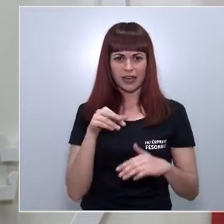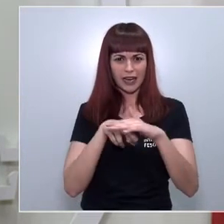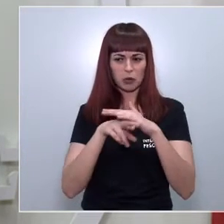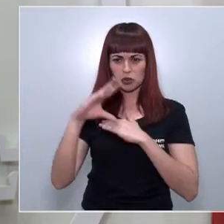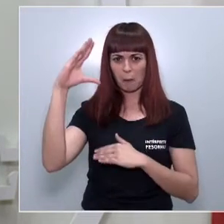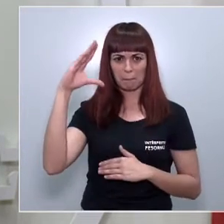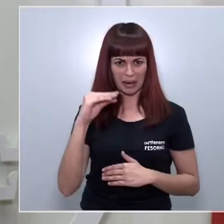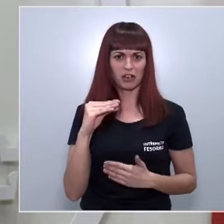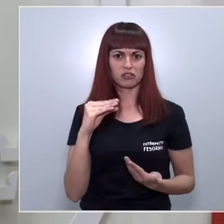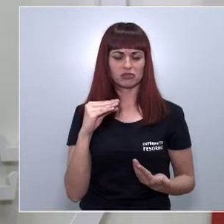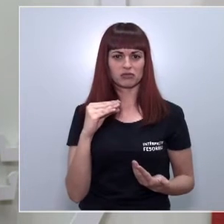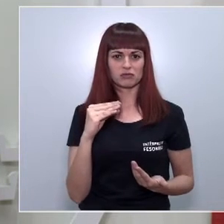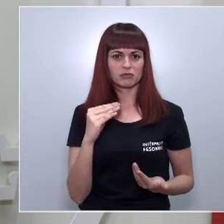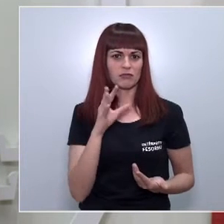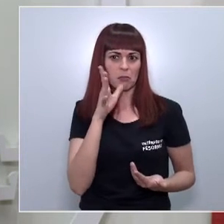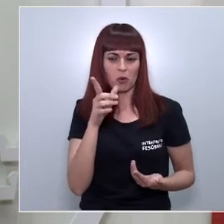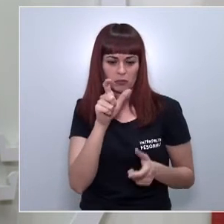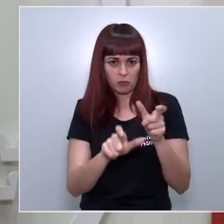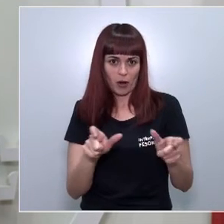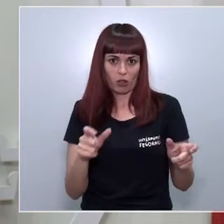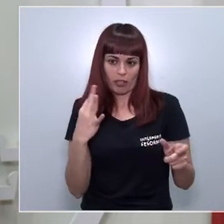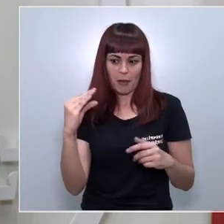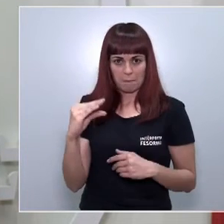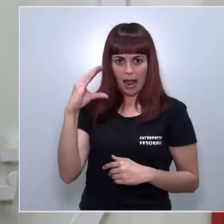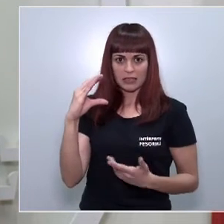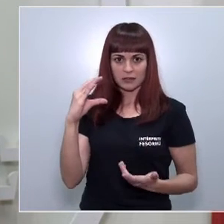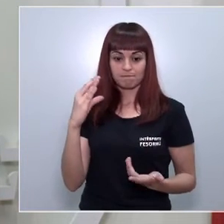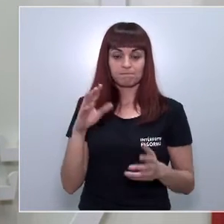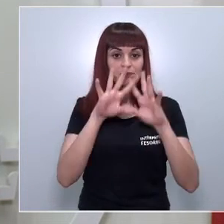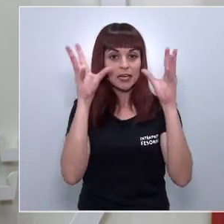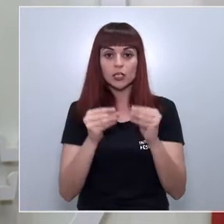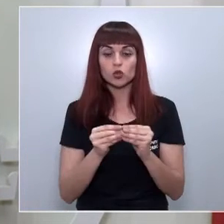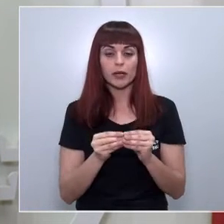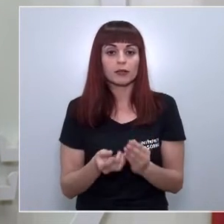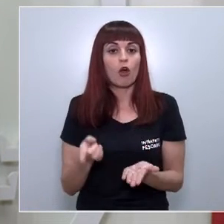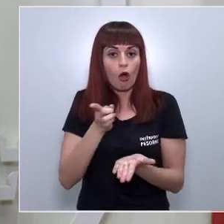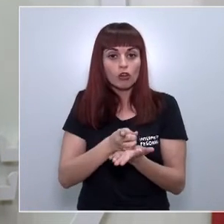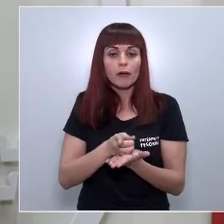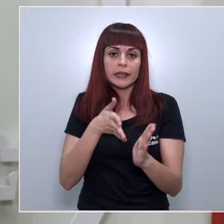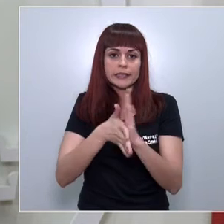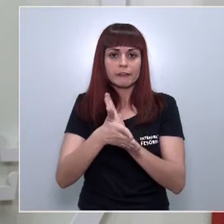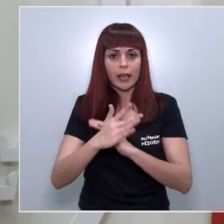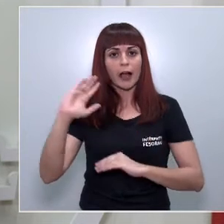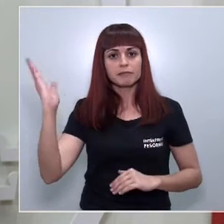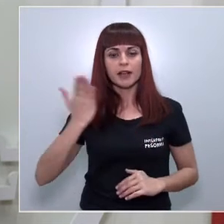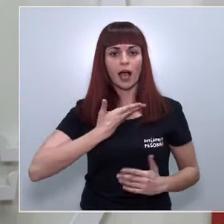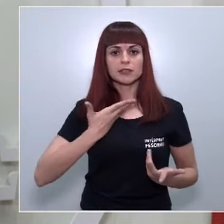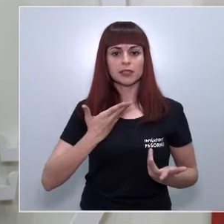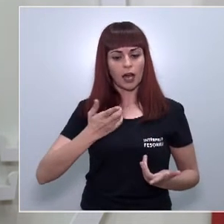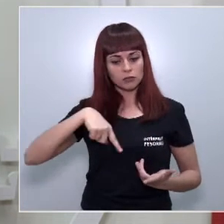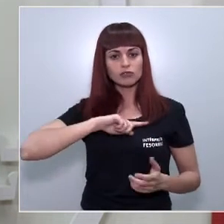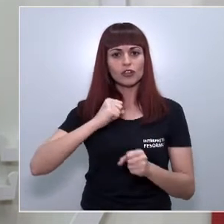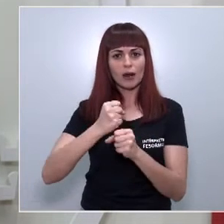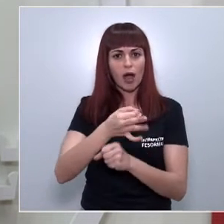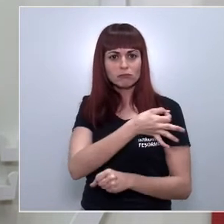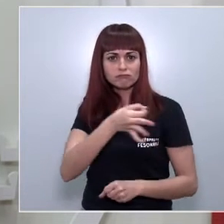de los que nos corresponderían por población. En resumen, una vez más, se castiga la eficacia en la